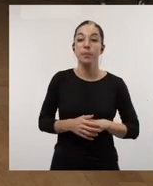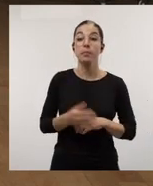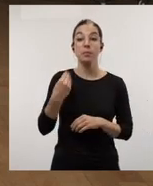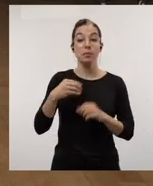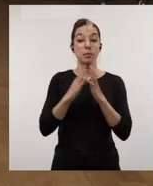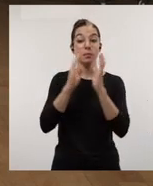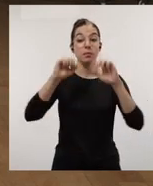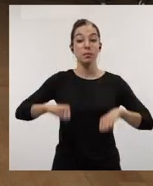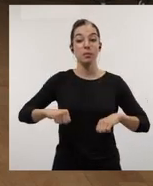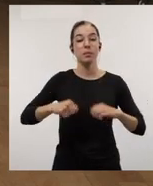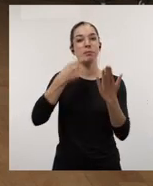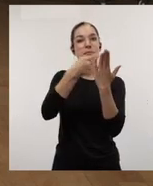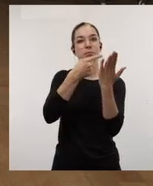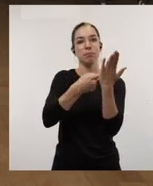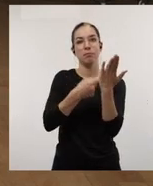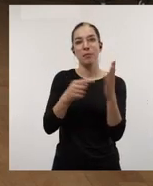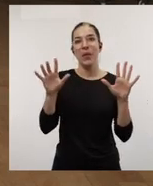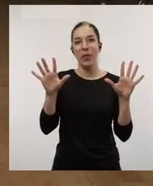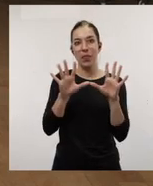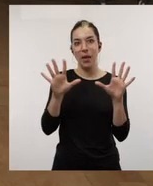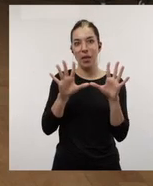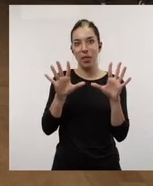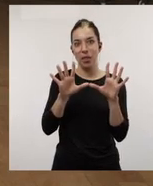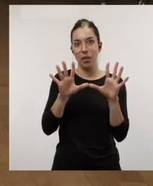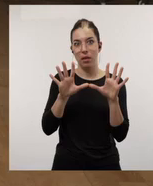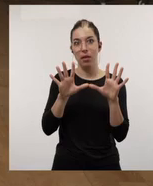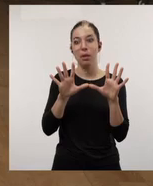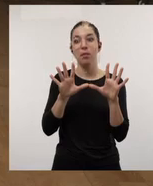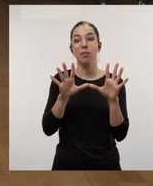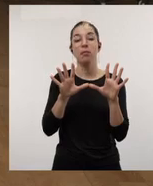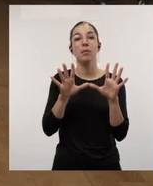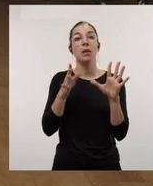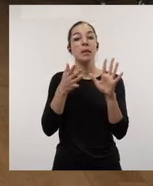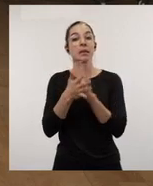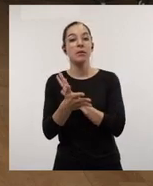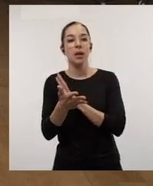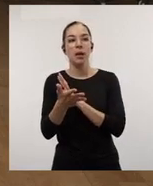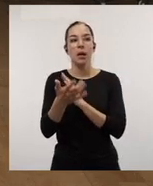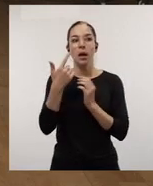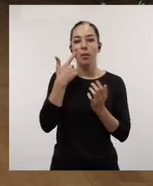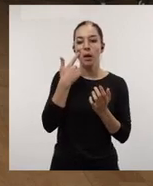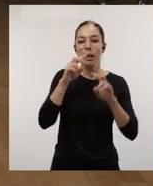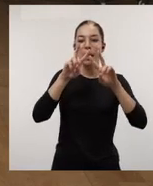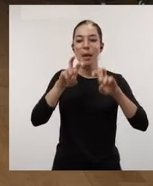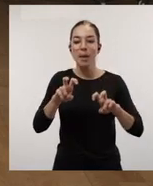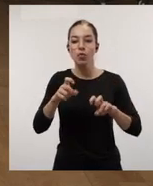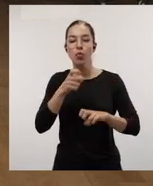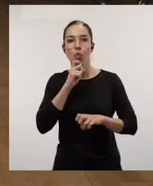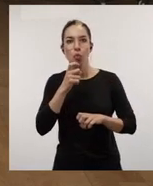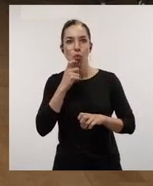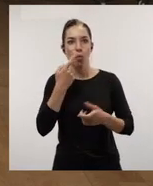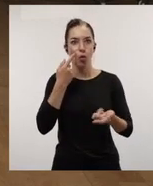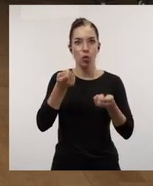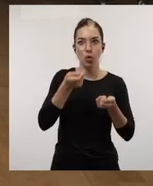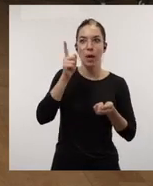y en este pacto se establecen 10 directrices, 10 directrices que van a regular cómo debe ser la investigación